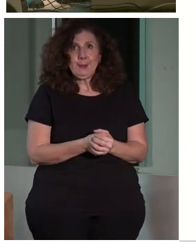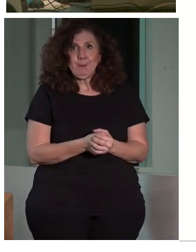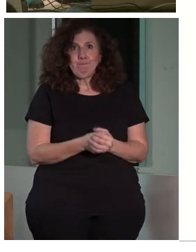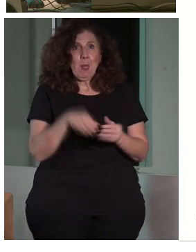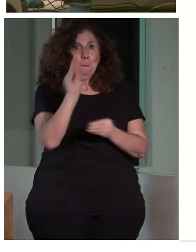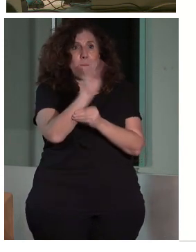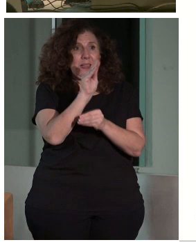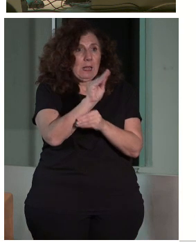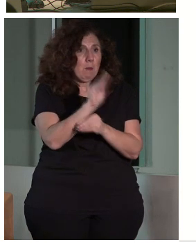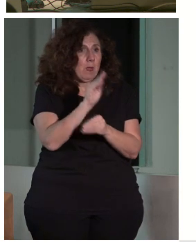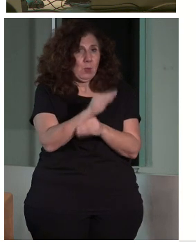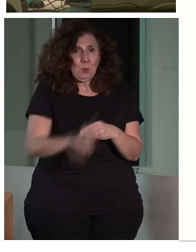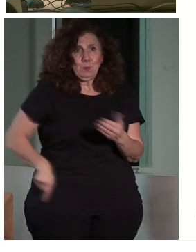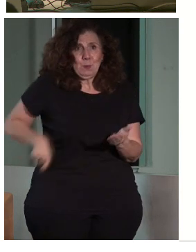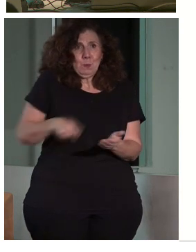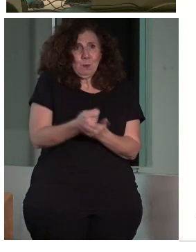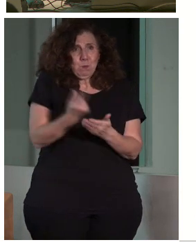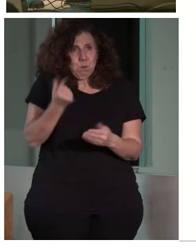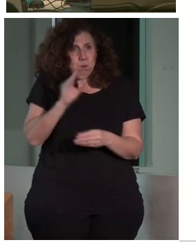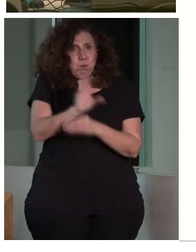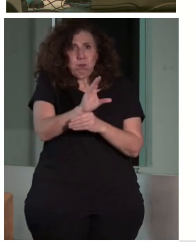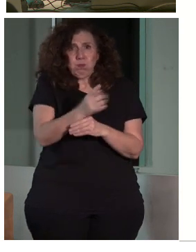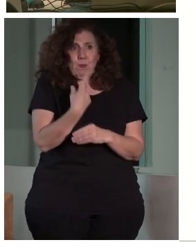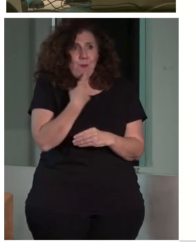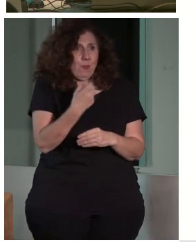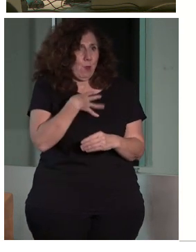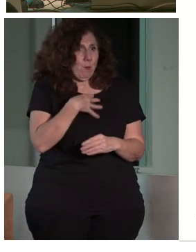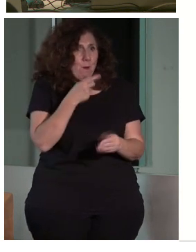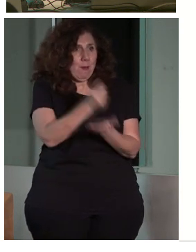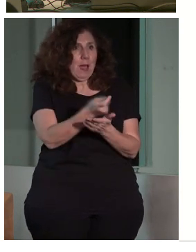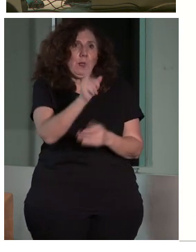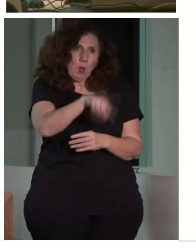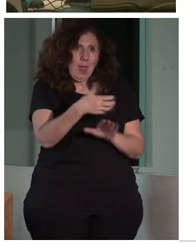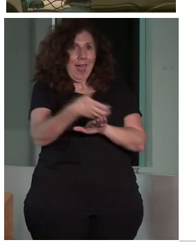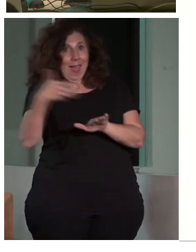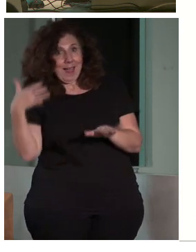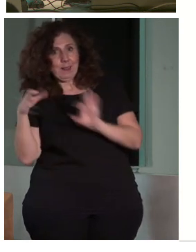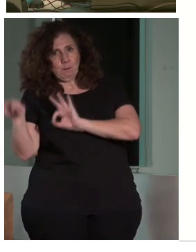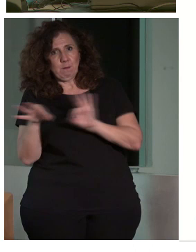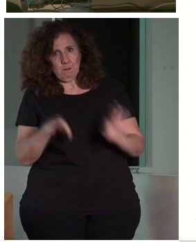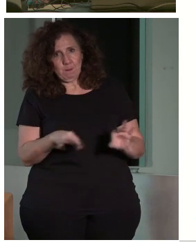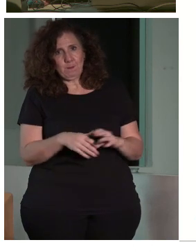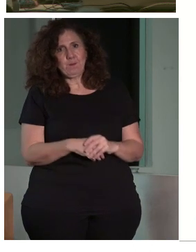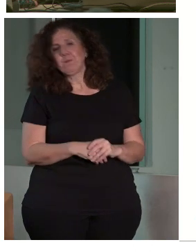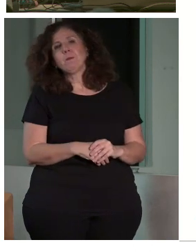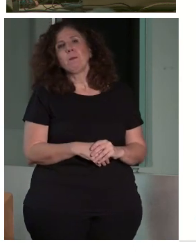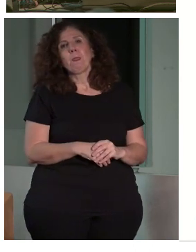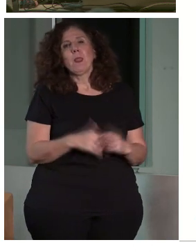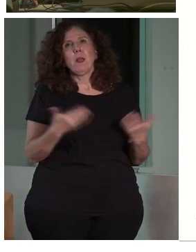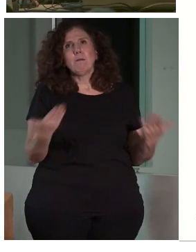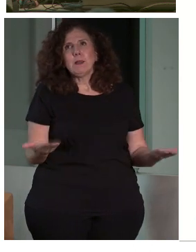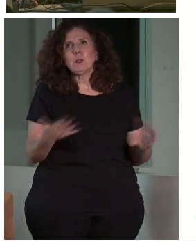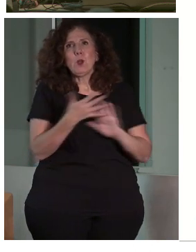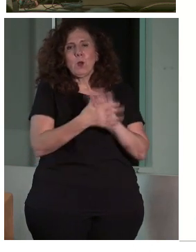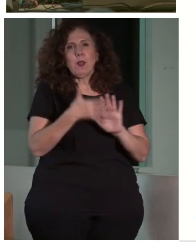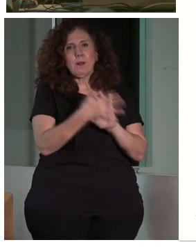mantenimiento… Pues, debemos tener en cuenta todo ese proceso en el tiempo, ¿de acuerdo? Pues, eso era lo que hablaba